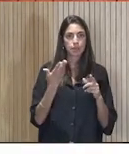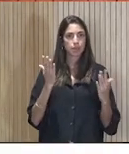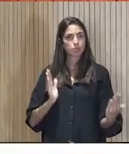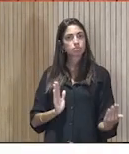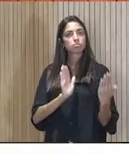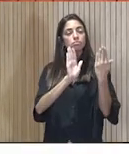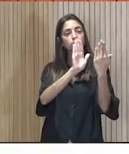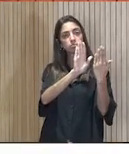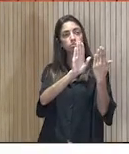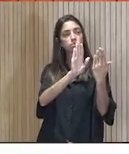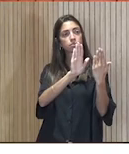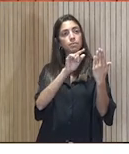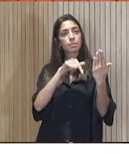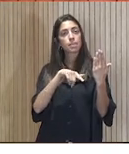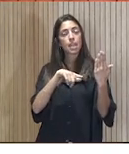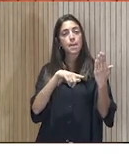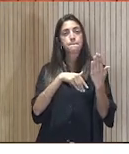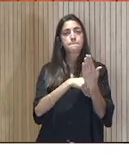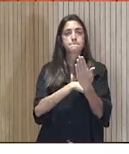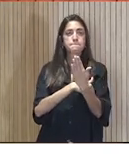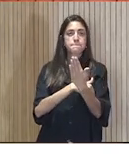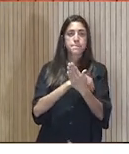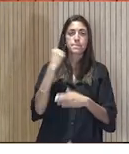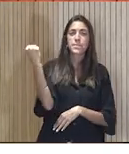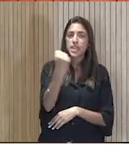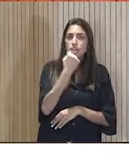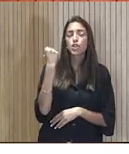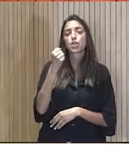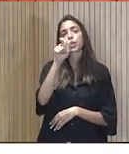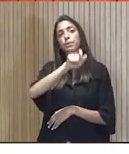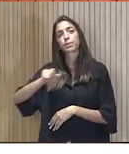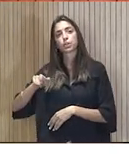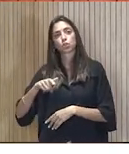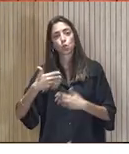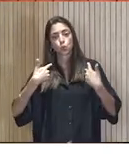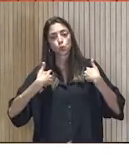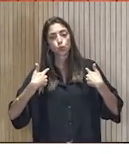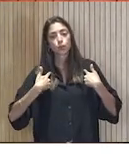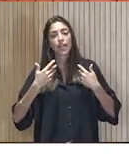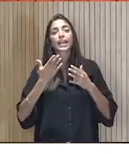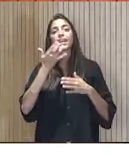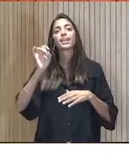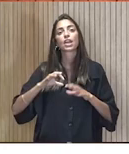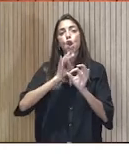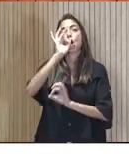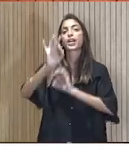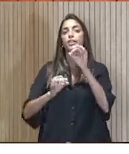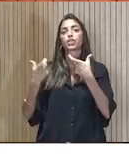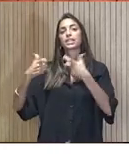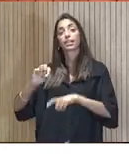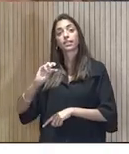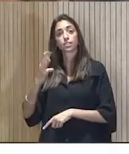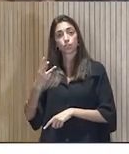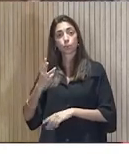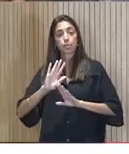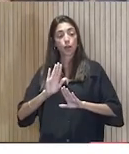los millones de personas que lo estaban pasando mal han sido las organizaciones del tercer sector. Sin embargo, lo que hemos